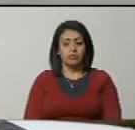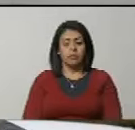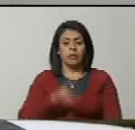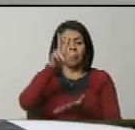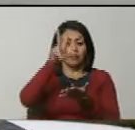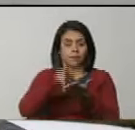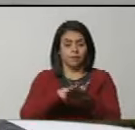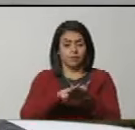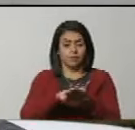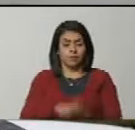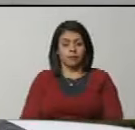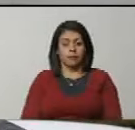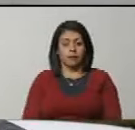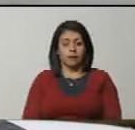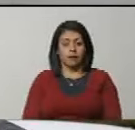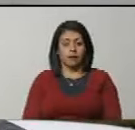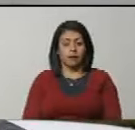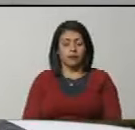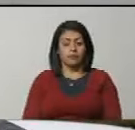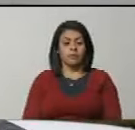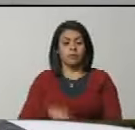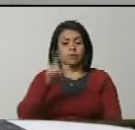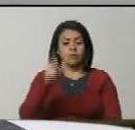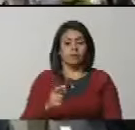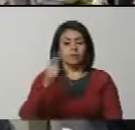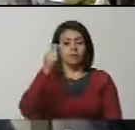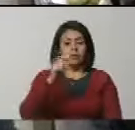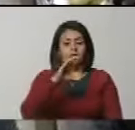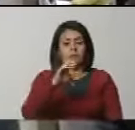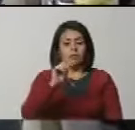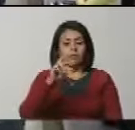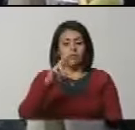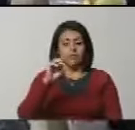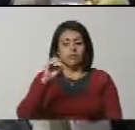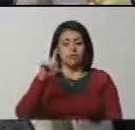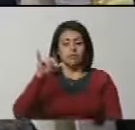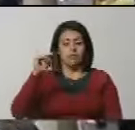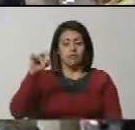Queda aprobado. Dejan el derecho de palabra a la diputada Carolina García.